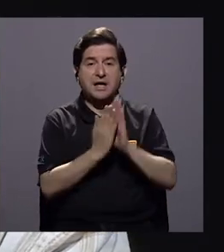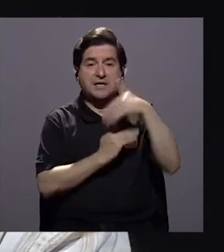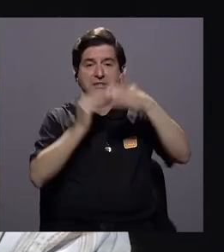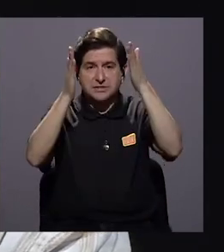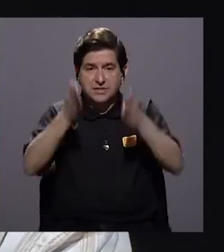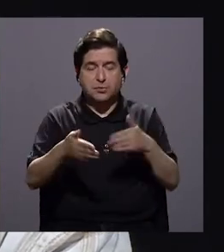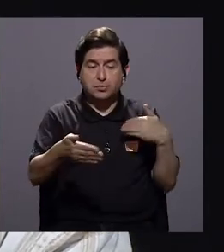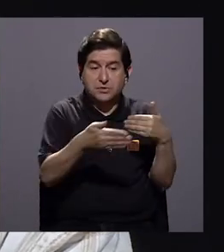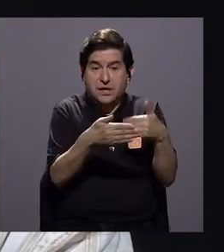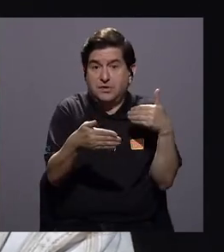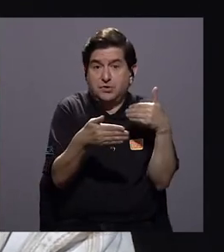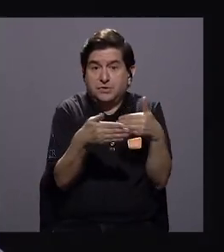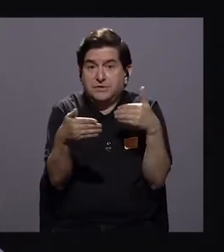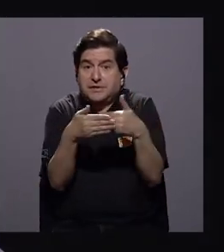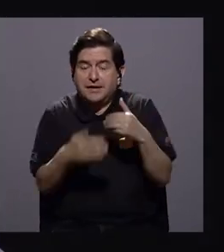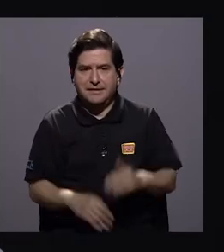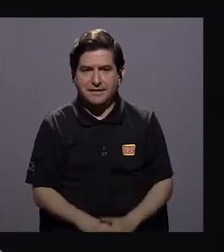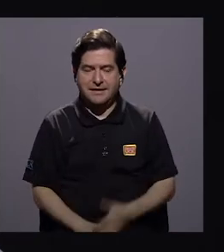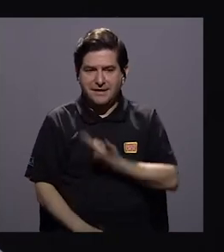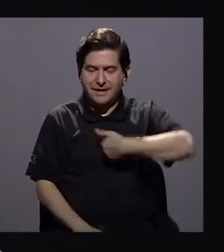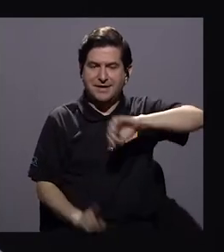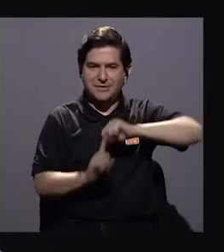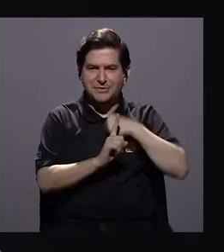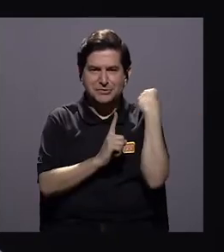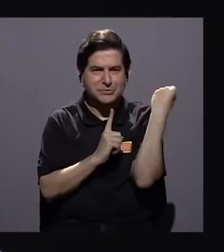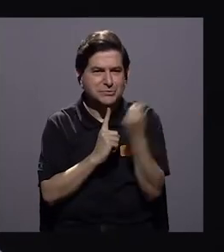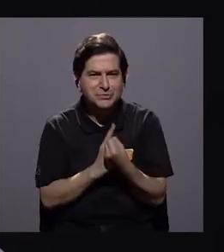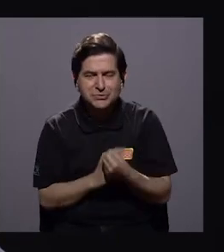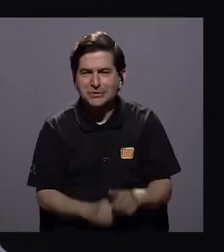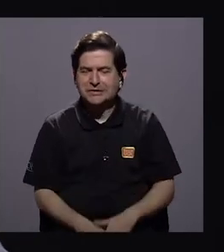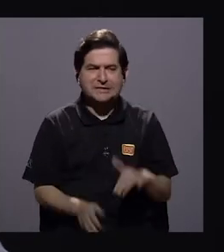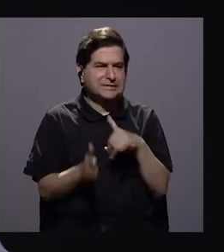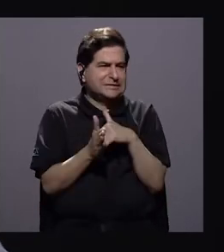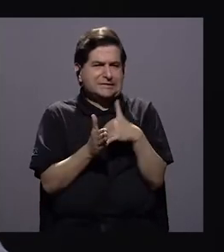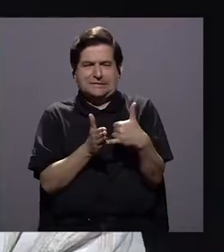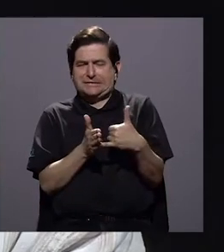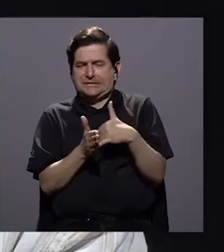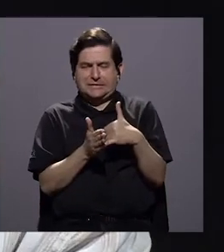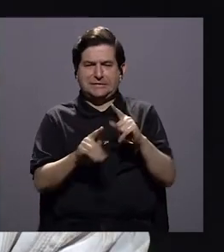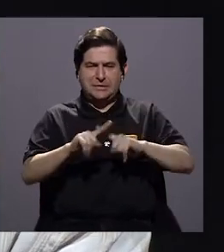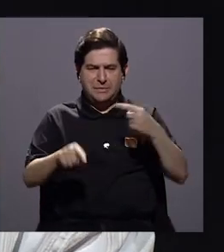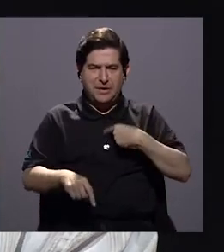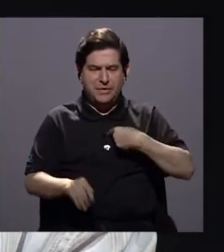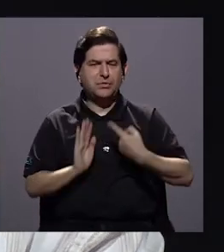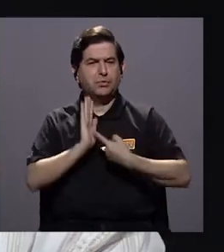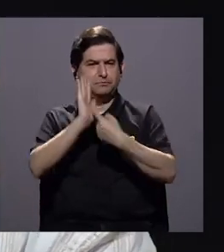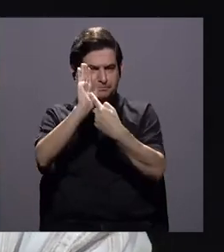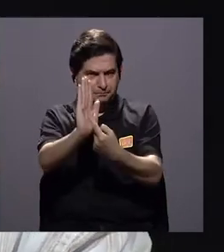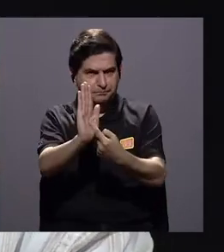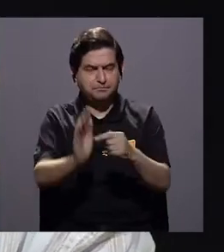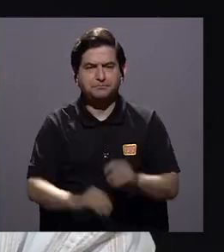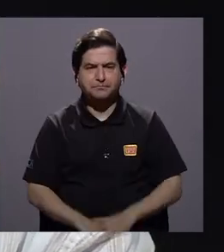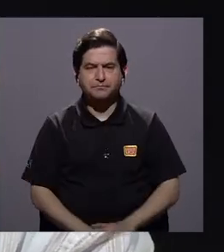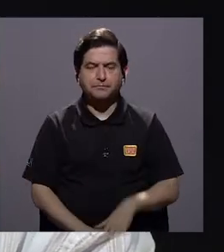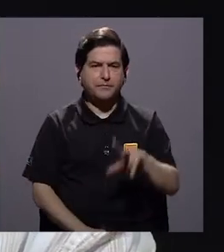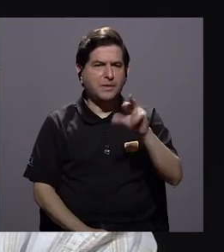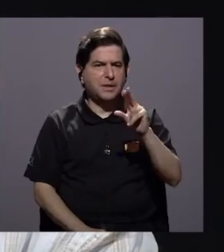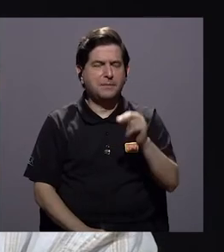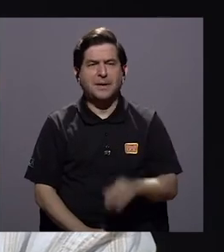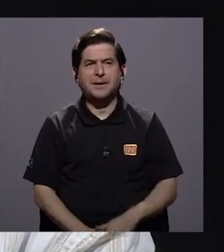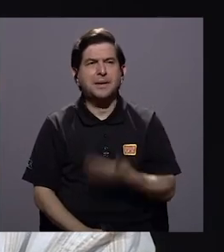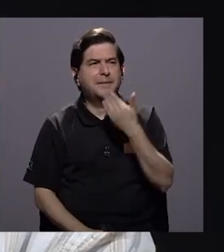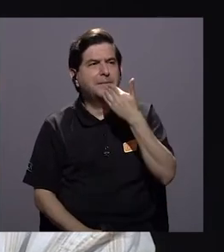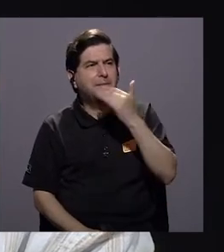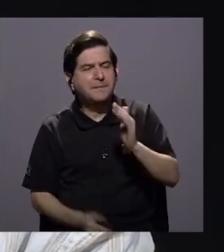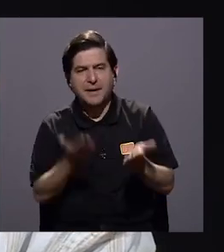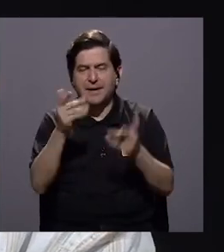si el abusador está presente. O sea, nos deja en una condición muy inestable. Pero sí quería rescatar, para no quedar